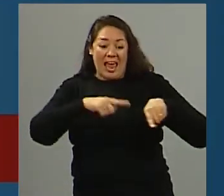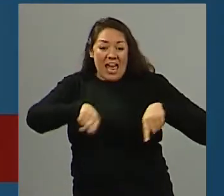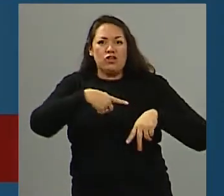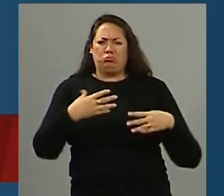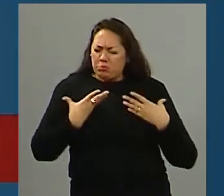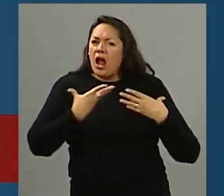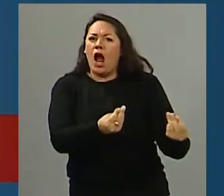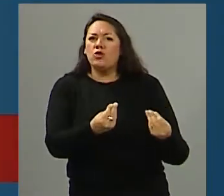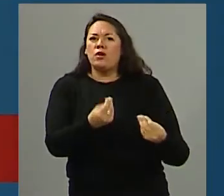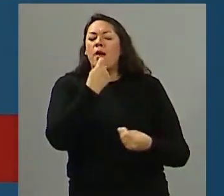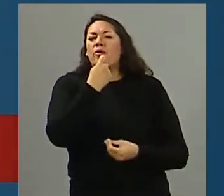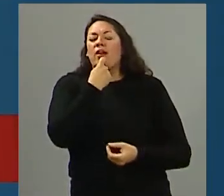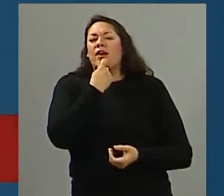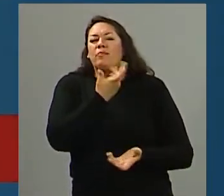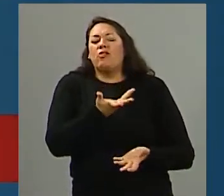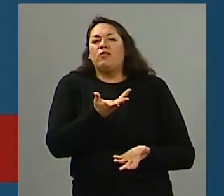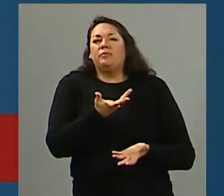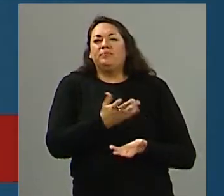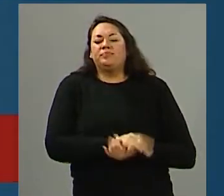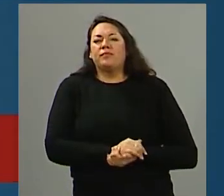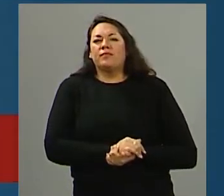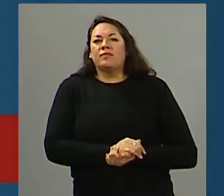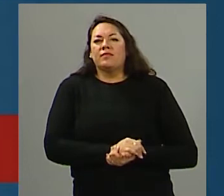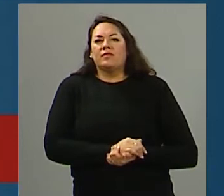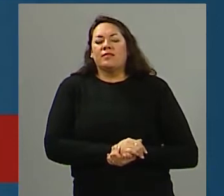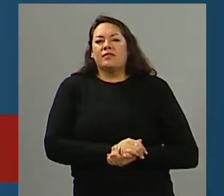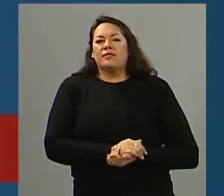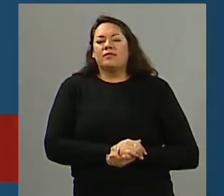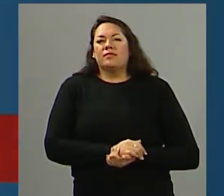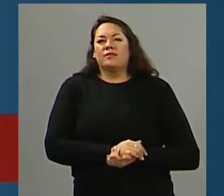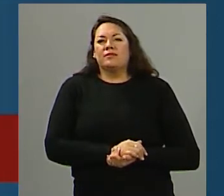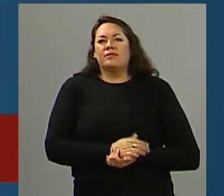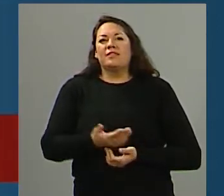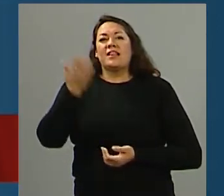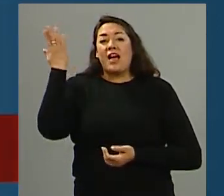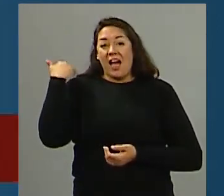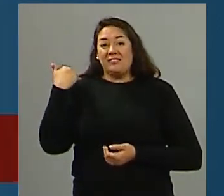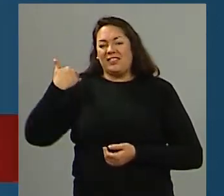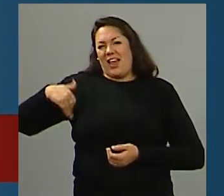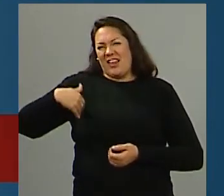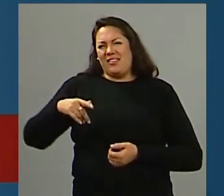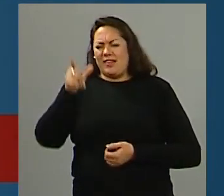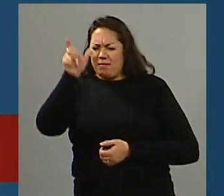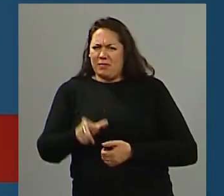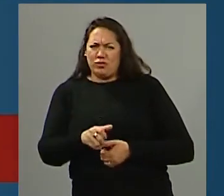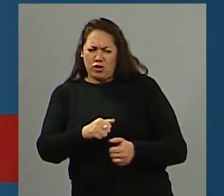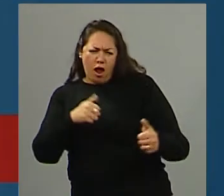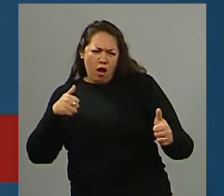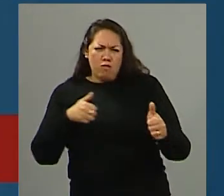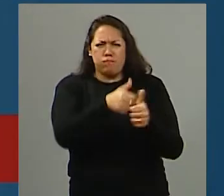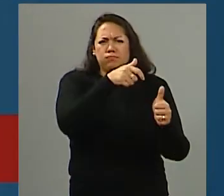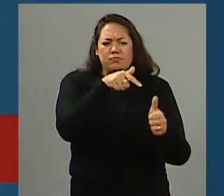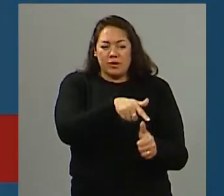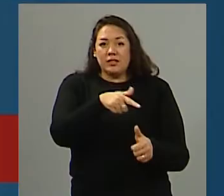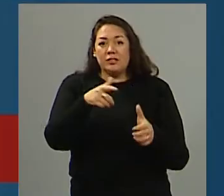muchas de cosas. Por ejemplo, cuando pasó el famoso terrorista que atropelló a los argentinos, la misma comunidad árabe